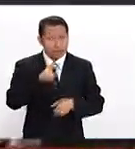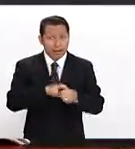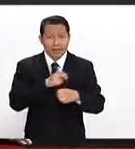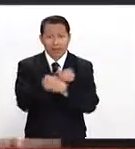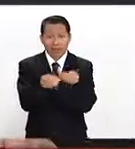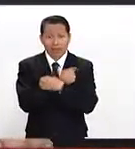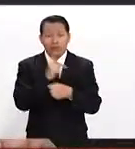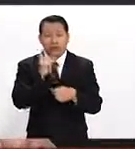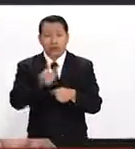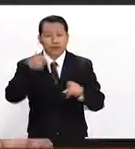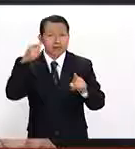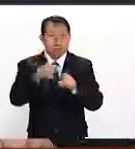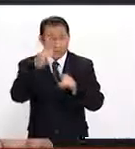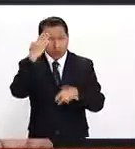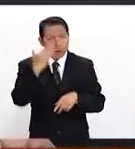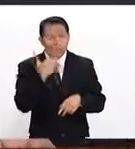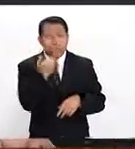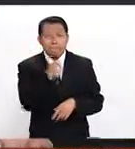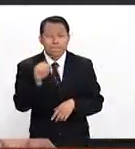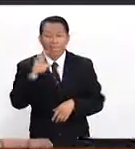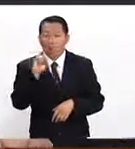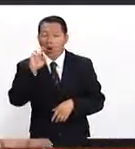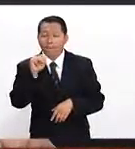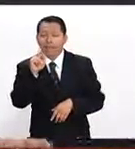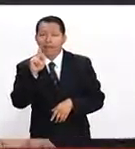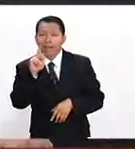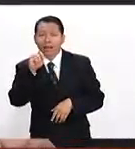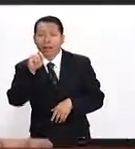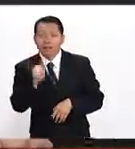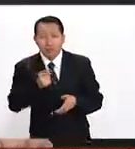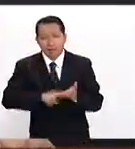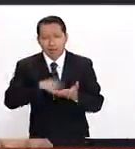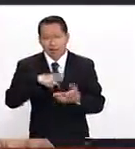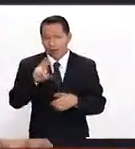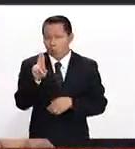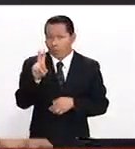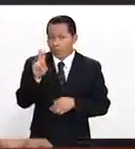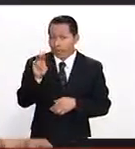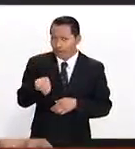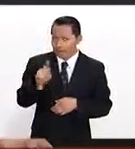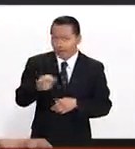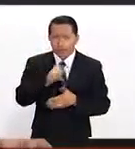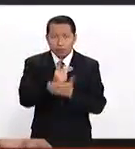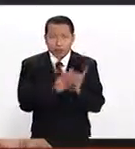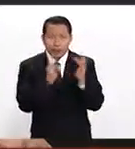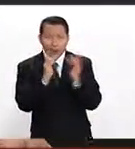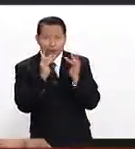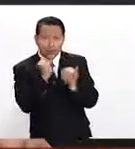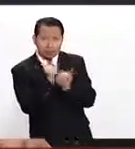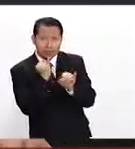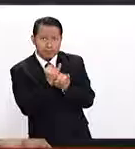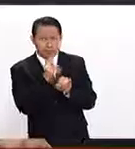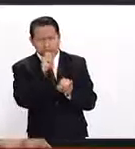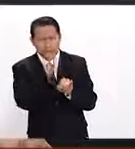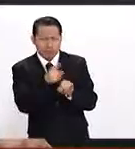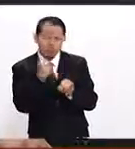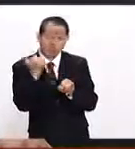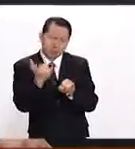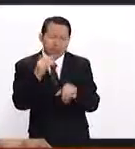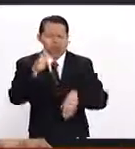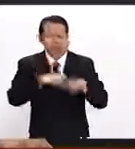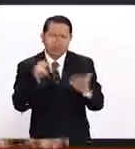basada en competencias que ofrecemos en la Universidad del Valle de México es un programa en línea y también presencial.